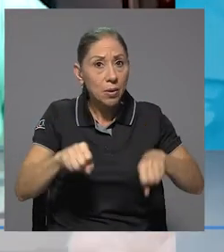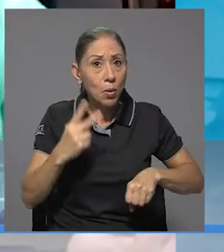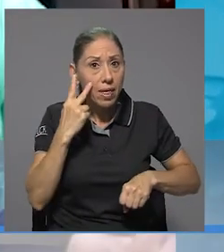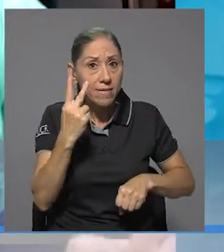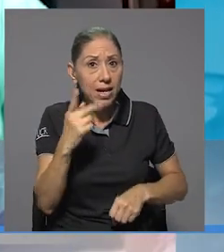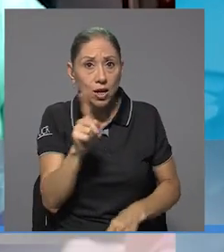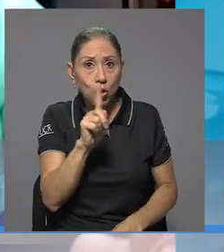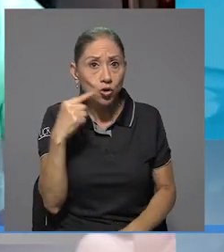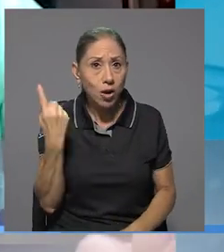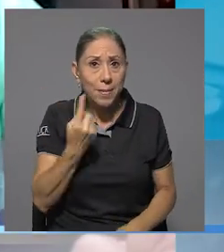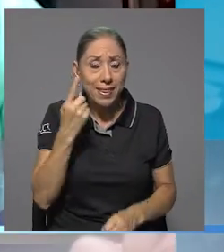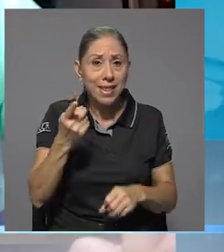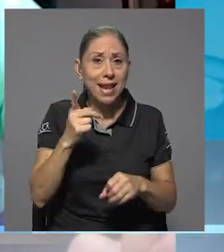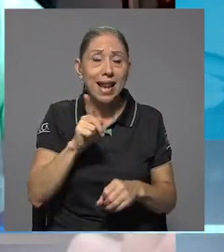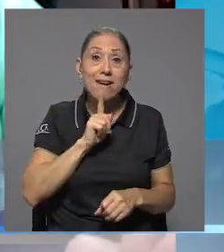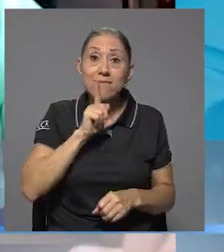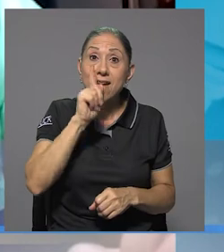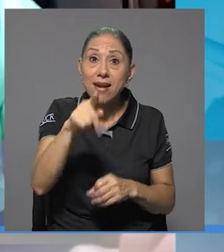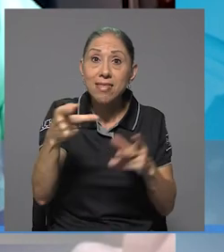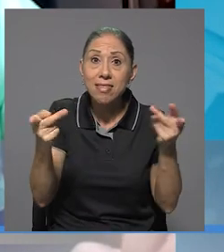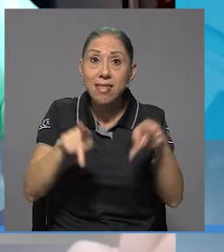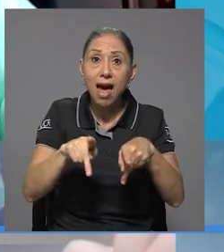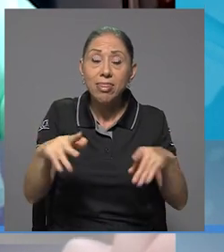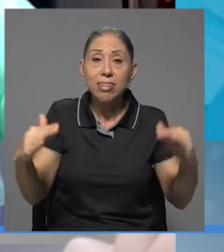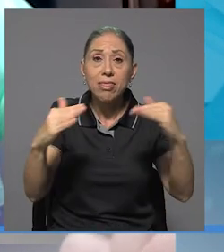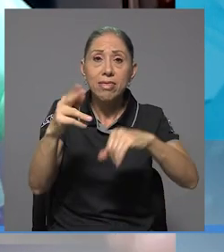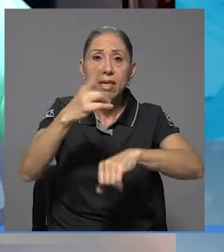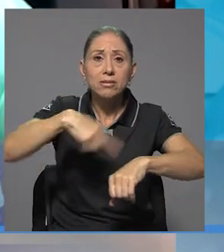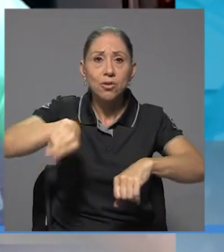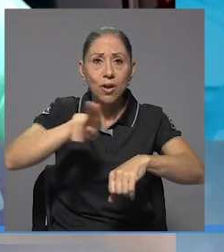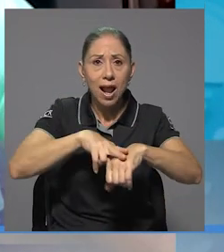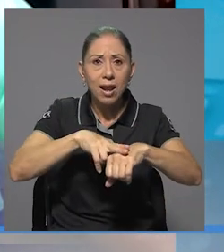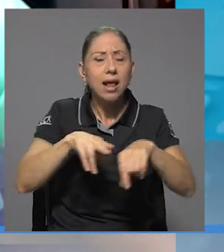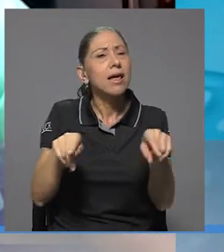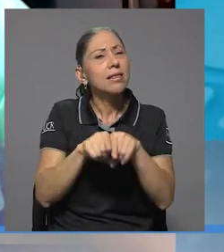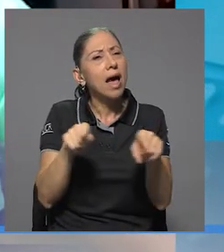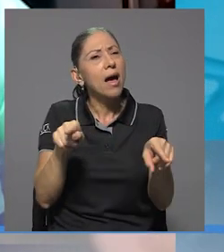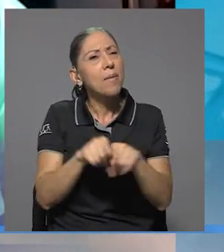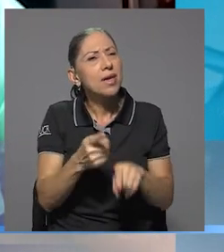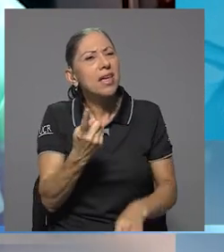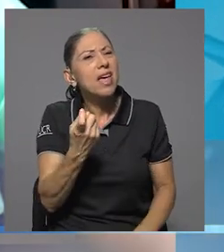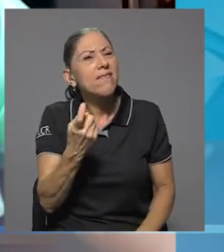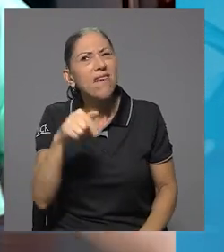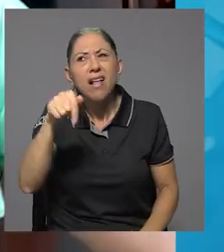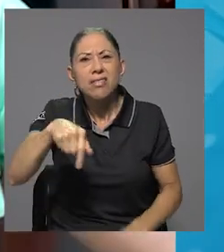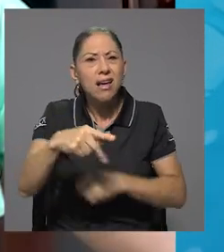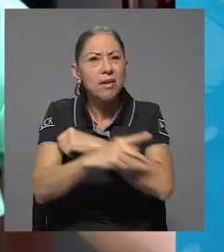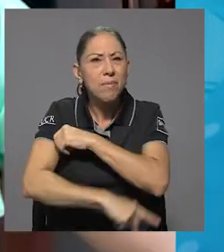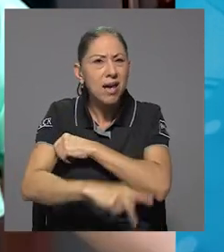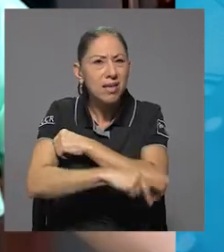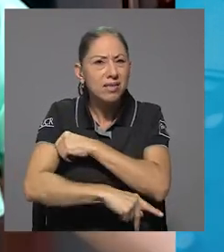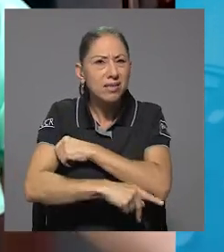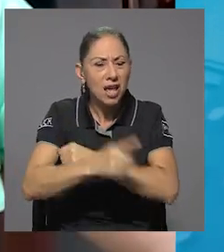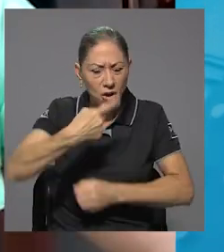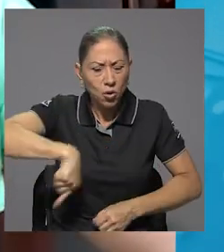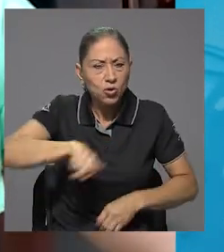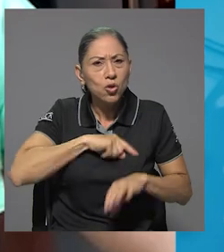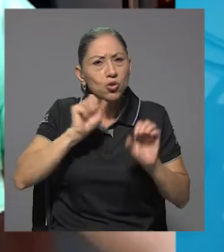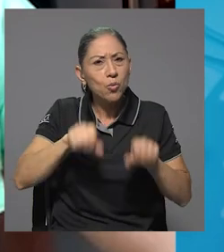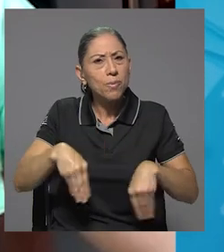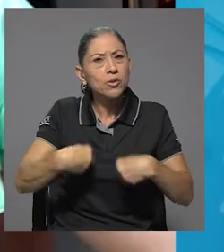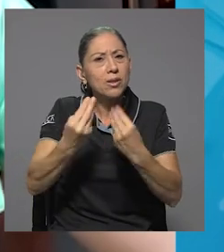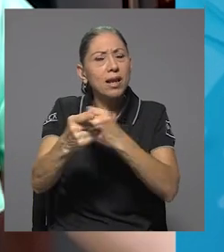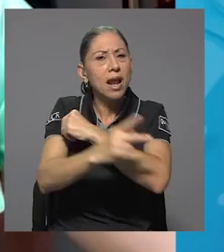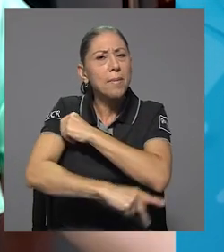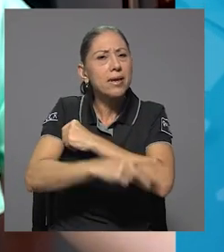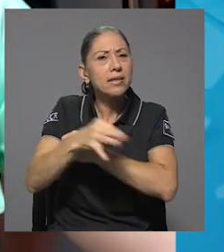ver no solo la realidad nacional, sino qué falta hacer en el país, qué podemos aportarle al país a un futuro, y